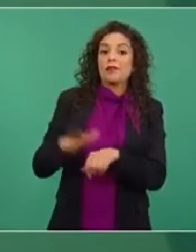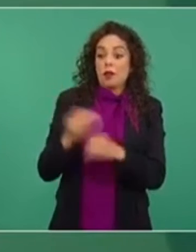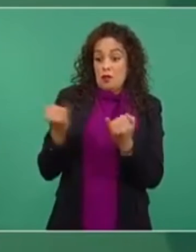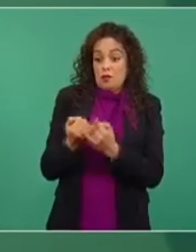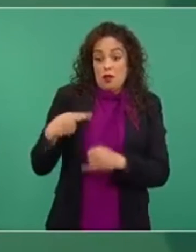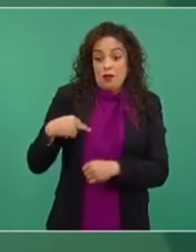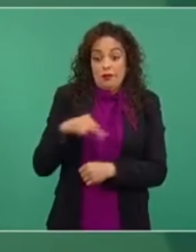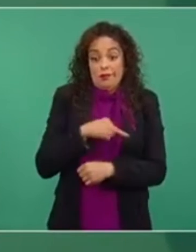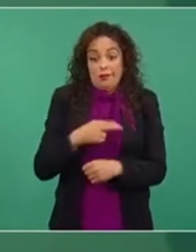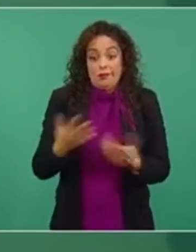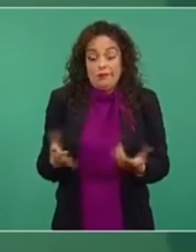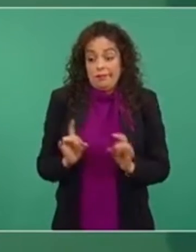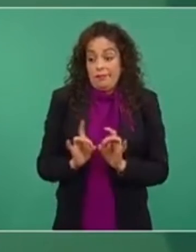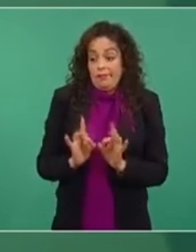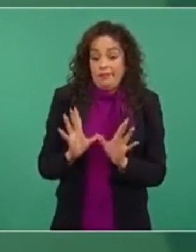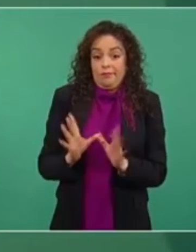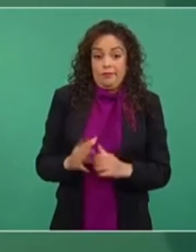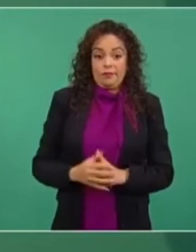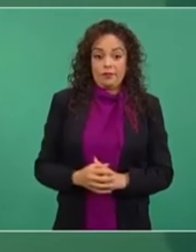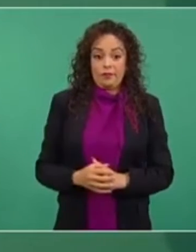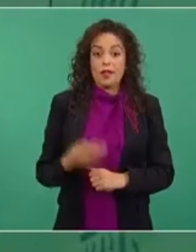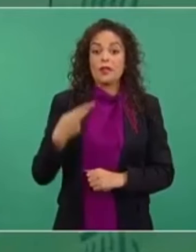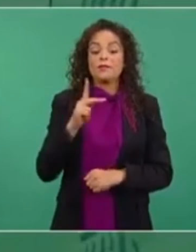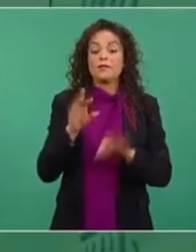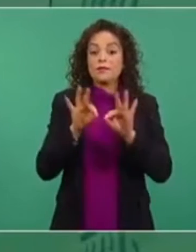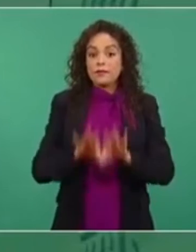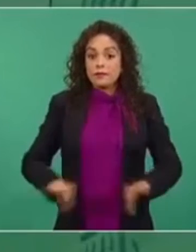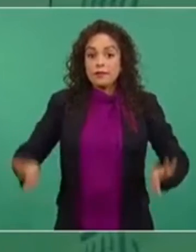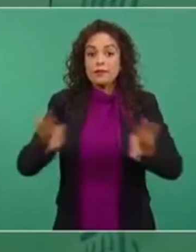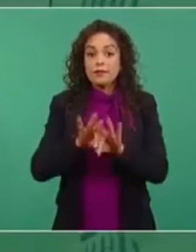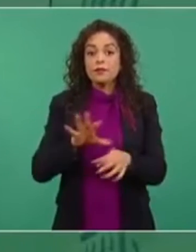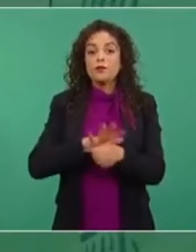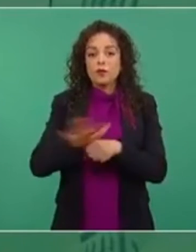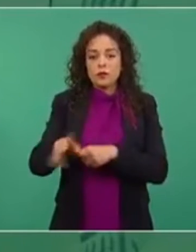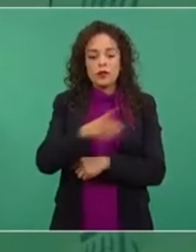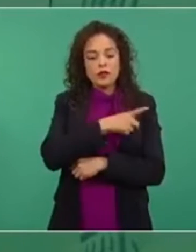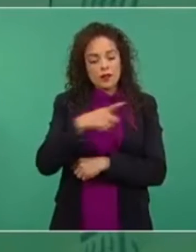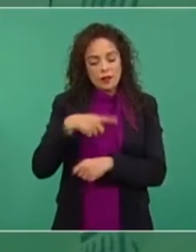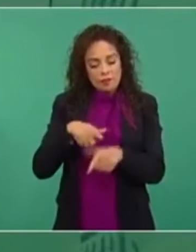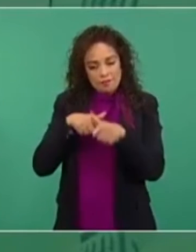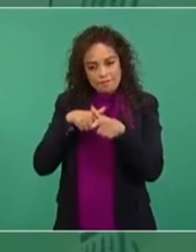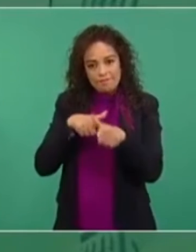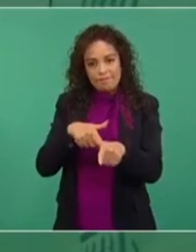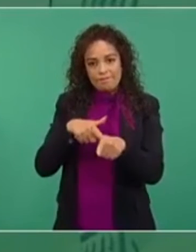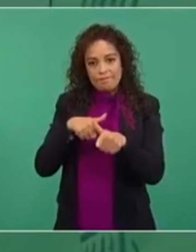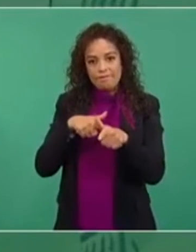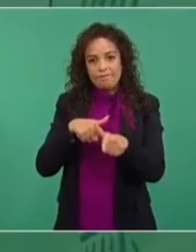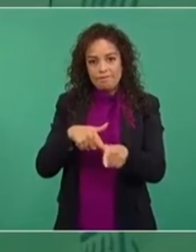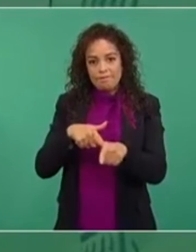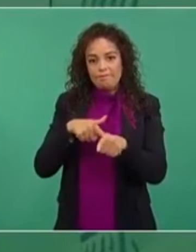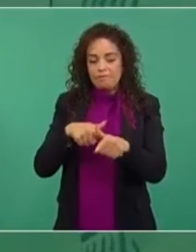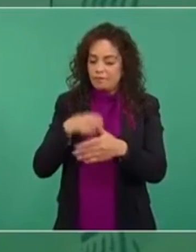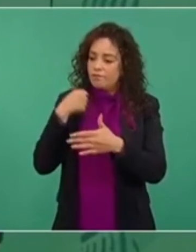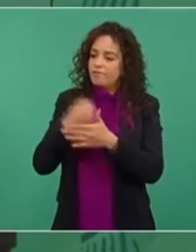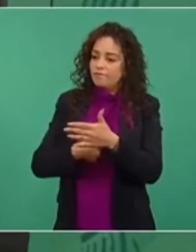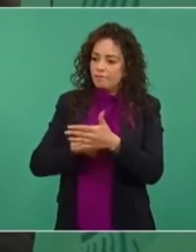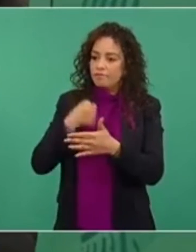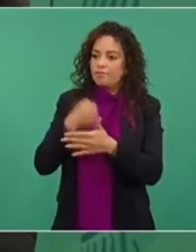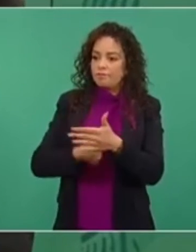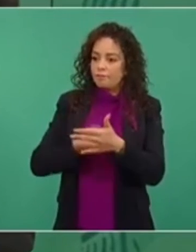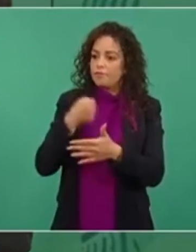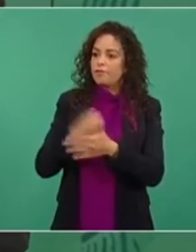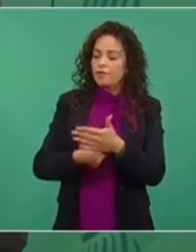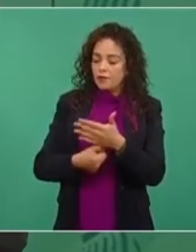no dejar de limpiar, que la justicia